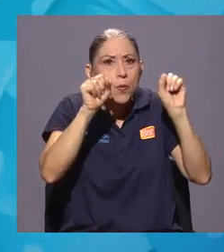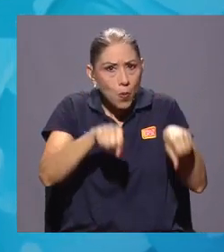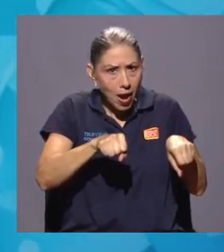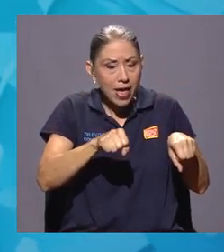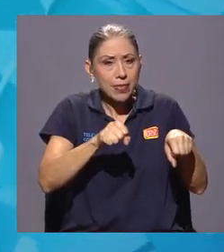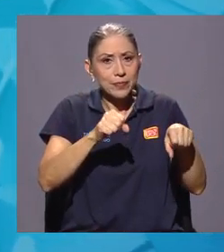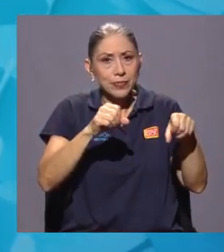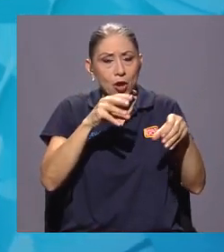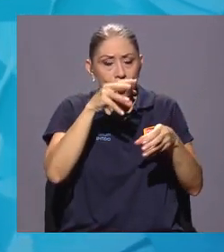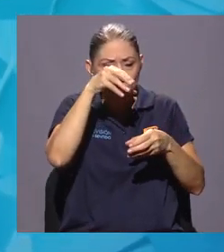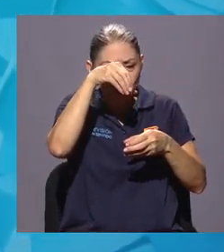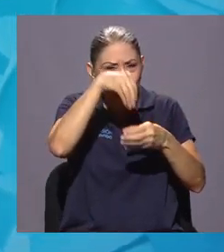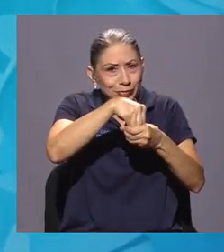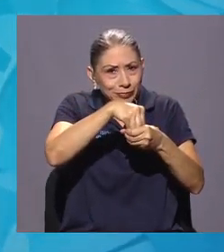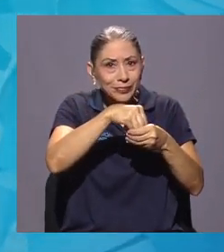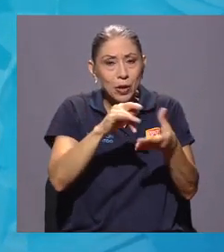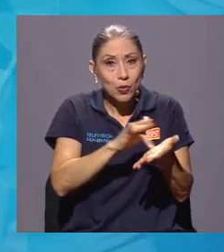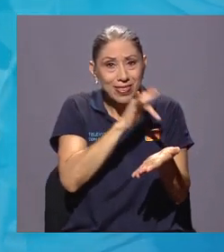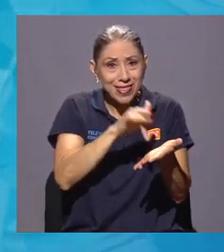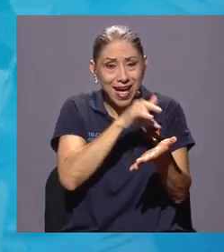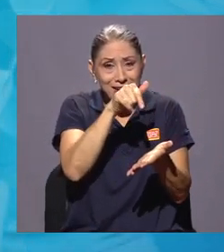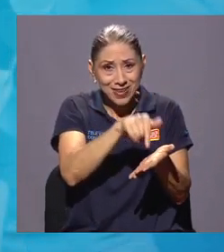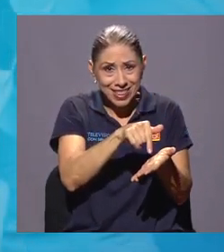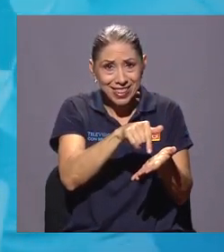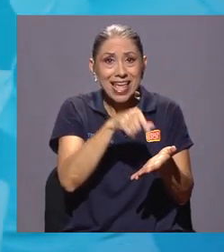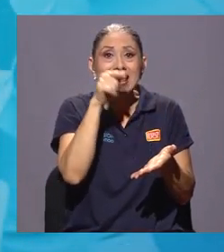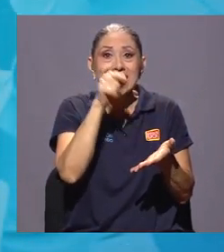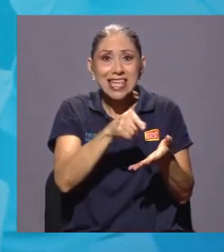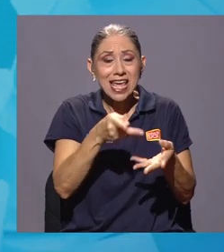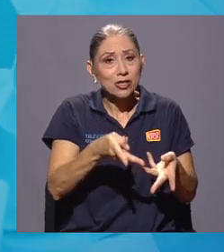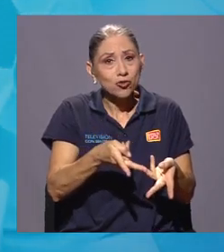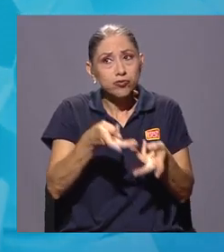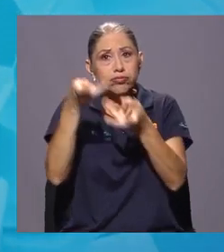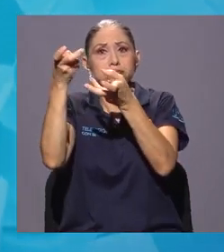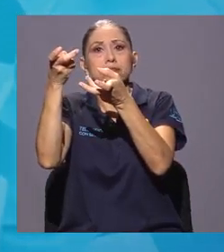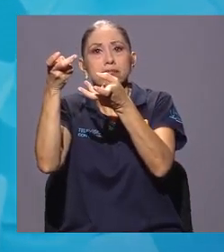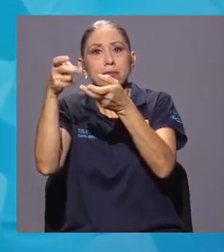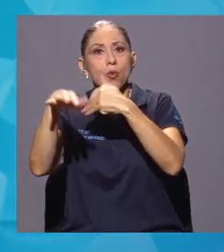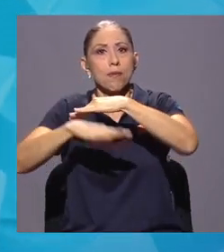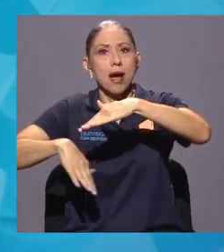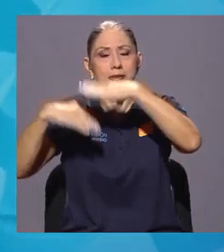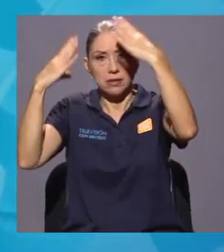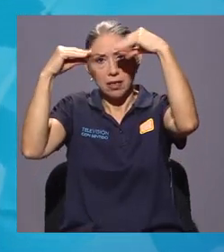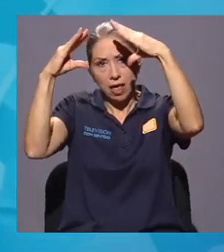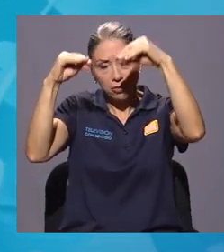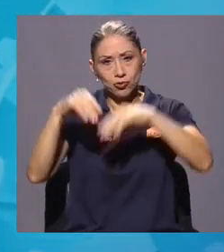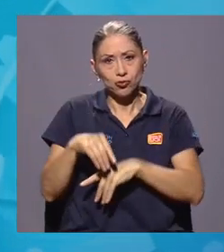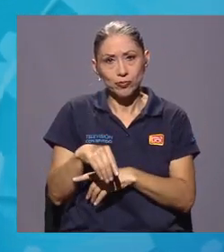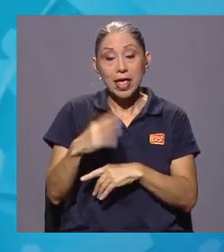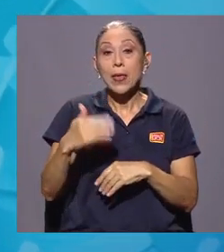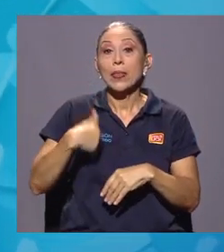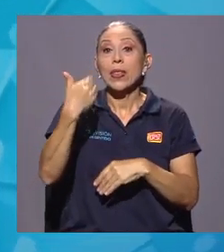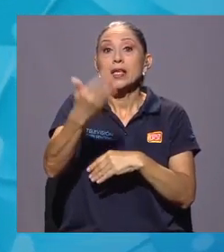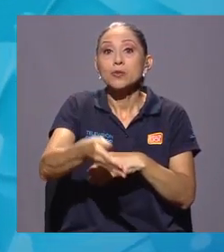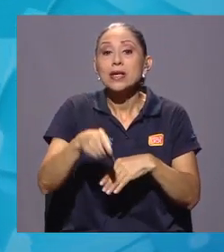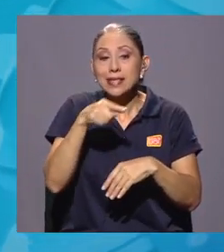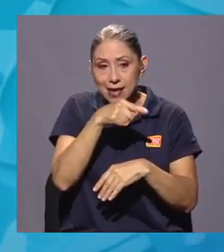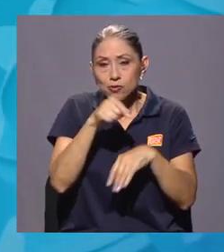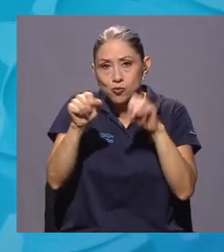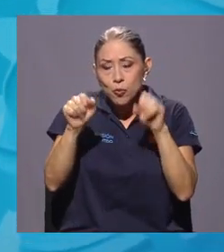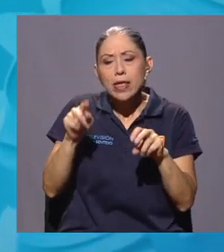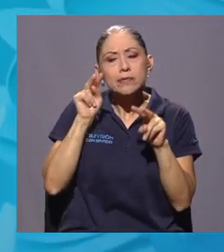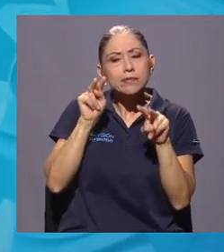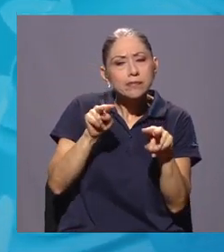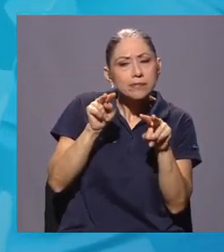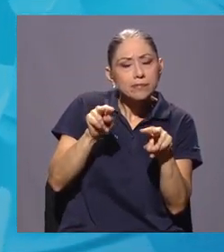digitalmente en una tablet y que eso quede en una base de datos, de tal manera que ellos después puedan darle seguimiento al